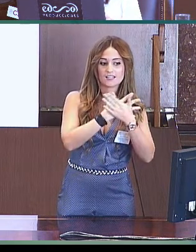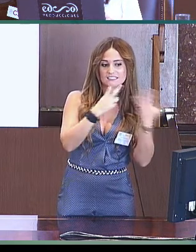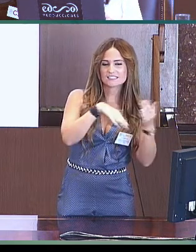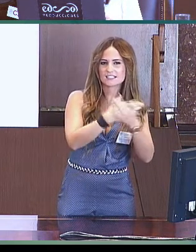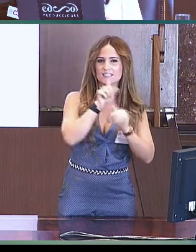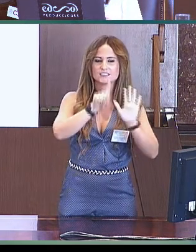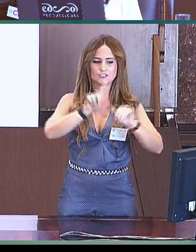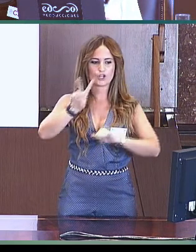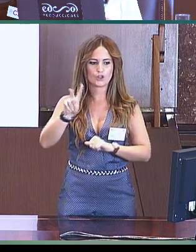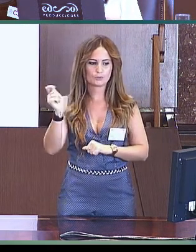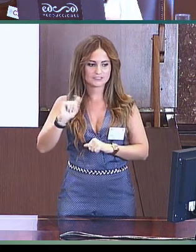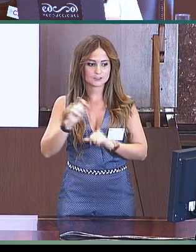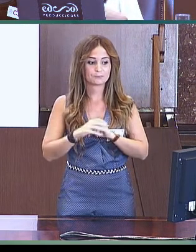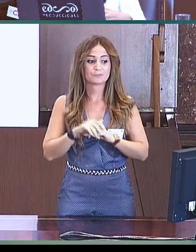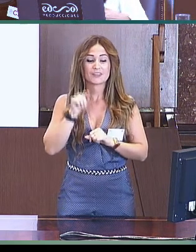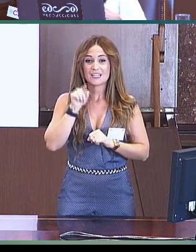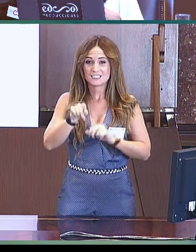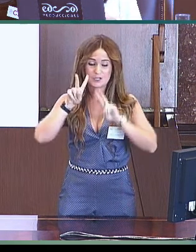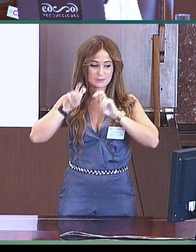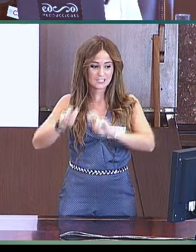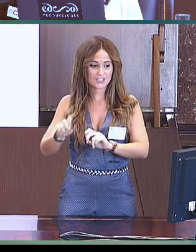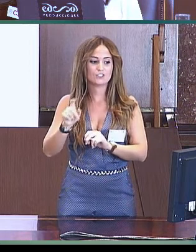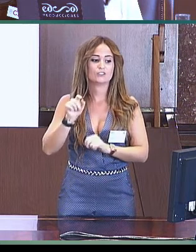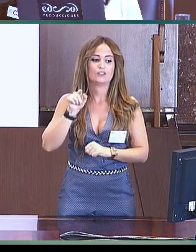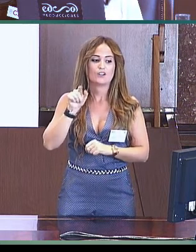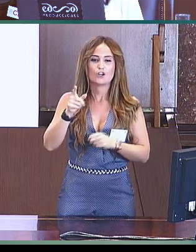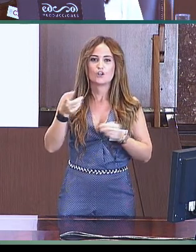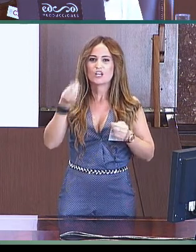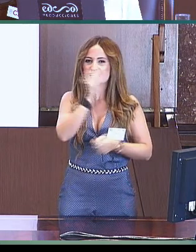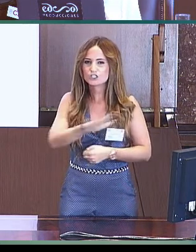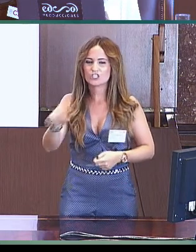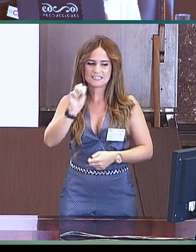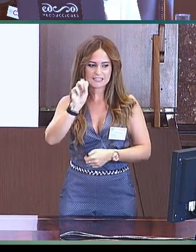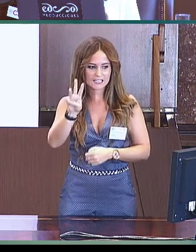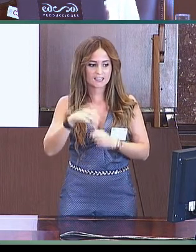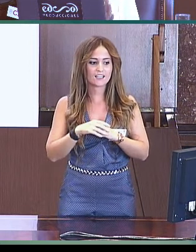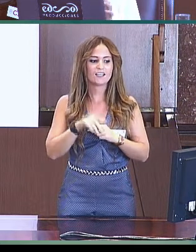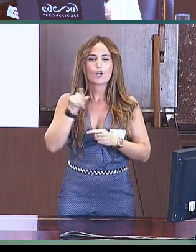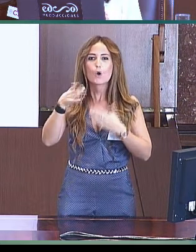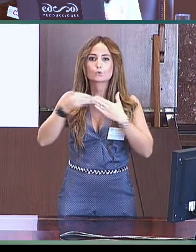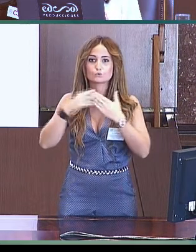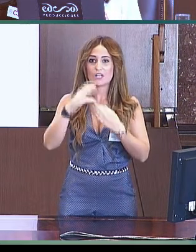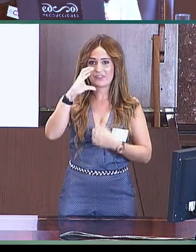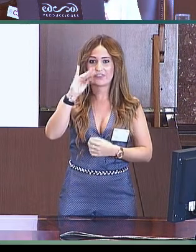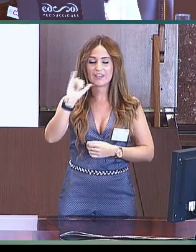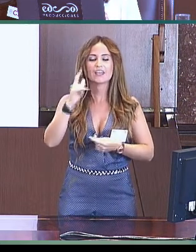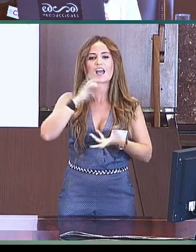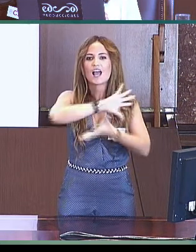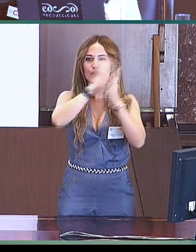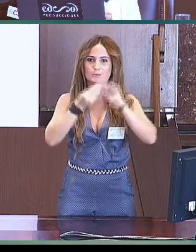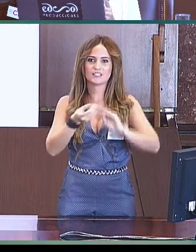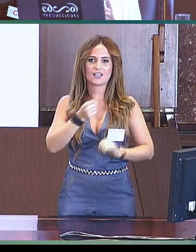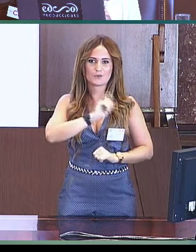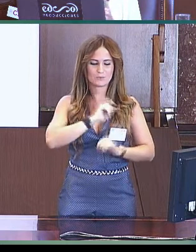concretamente los datos publicados por Mar Pérez y colaboradores. En este caso proceden de niños sordos